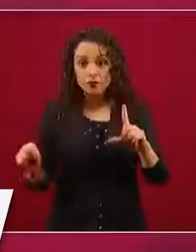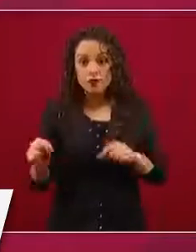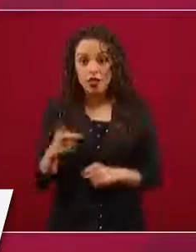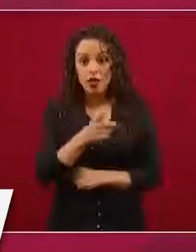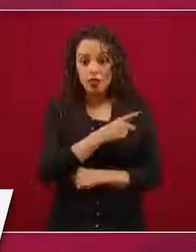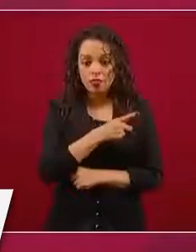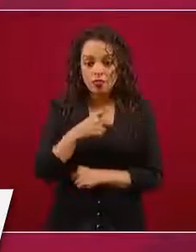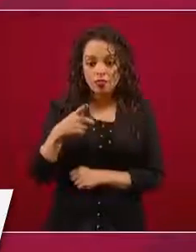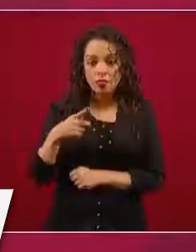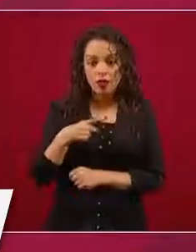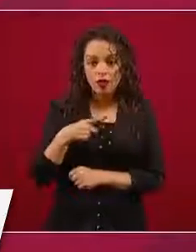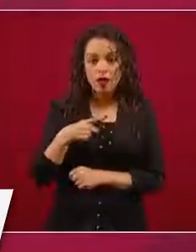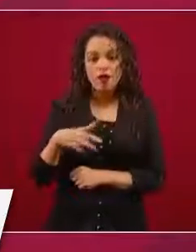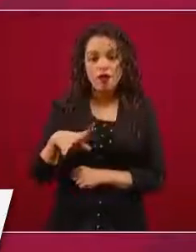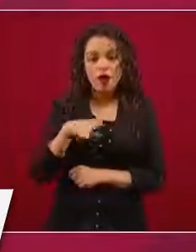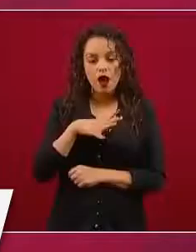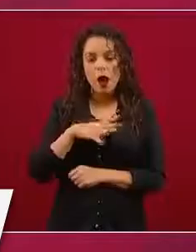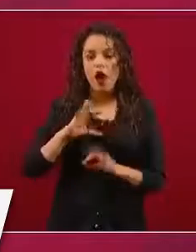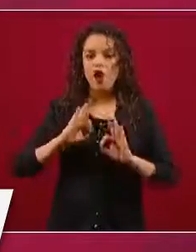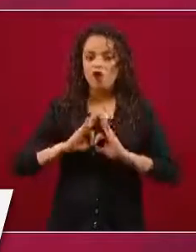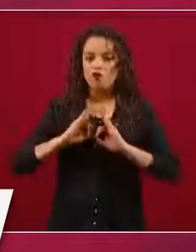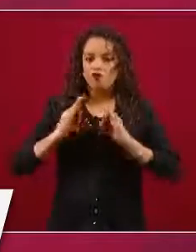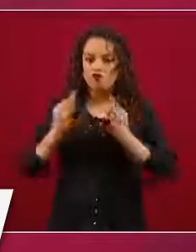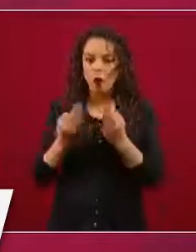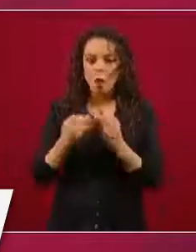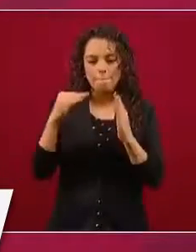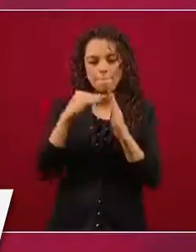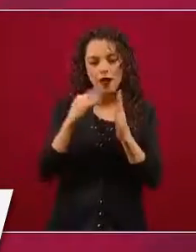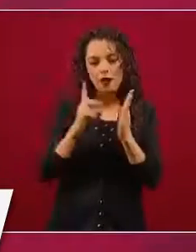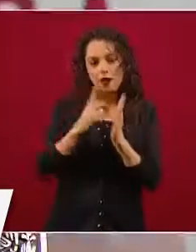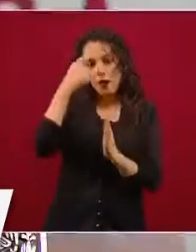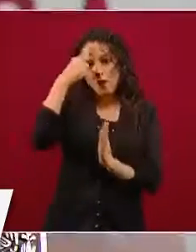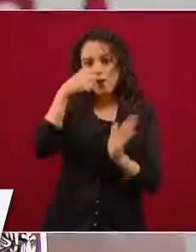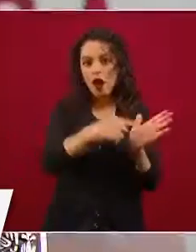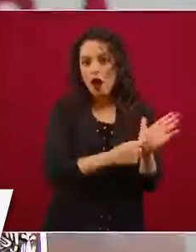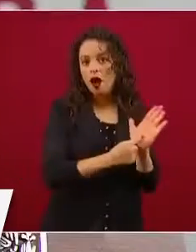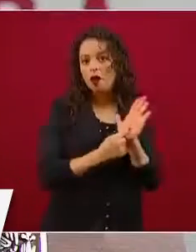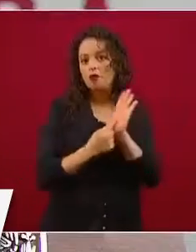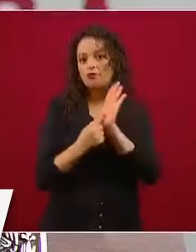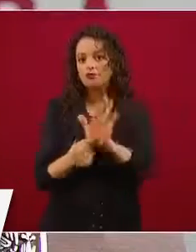para presentar denuncias, para solicitar información,